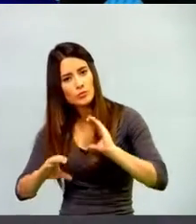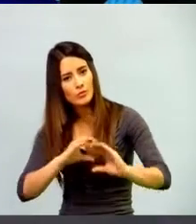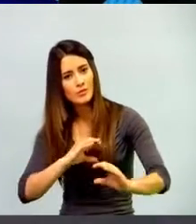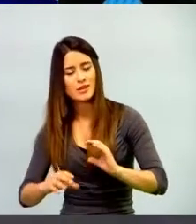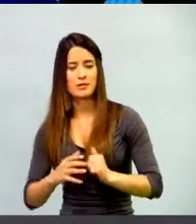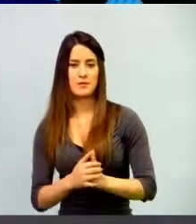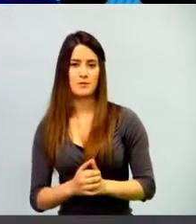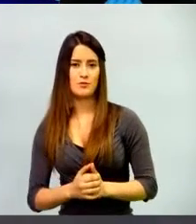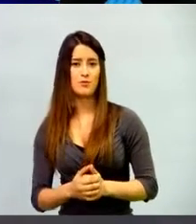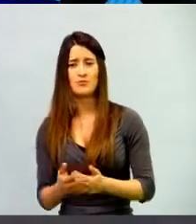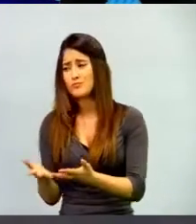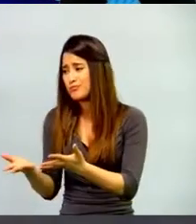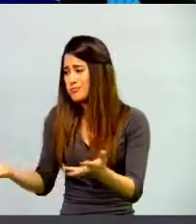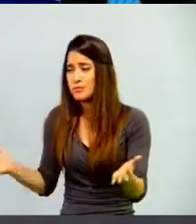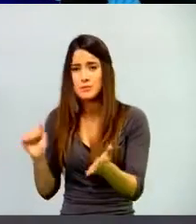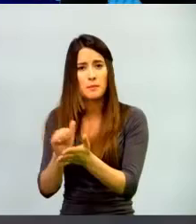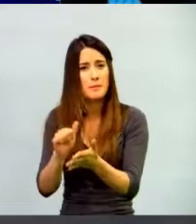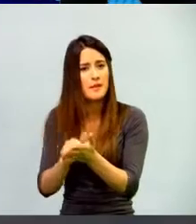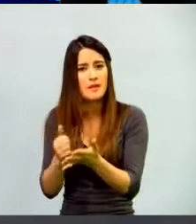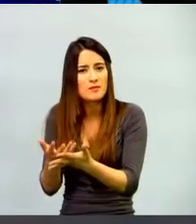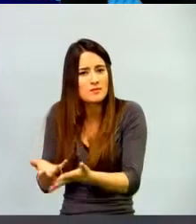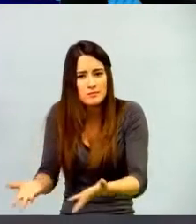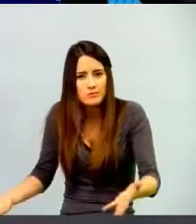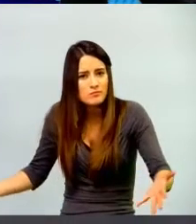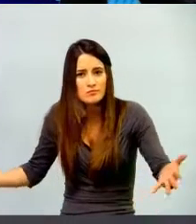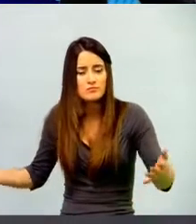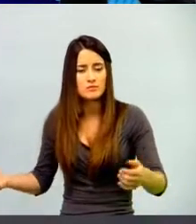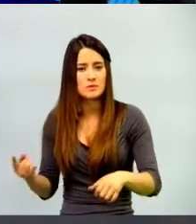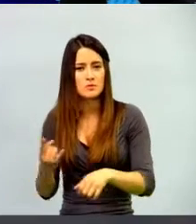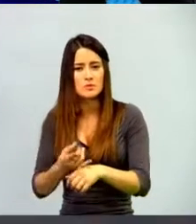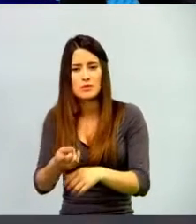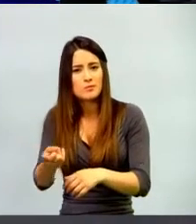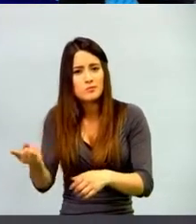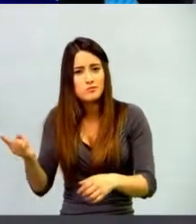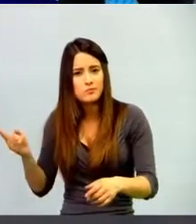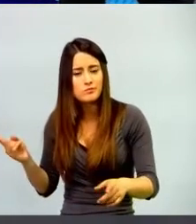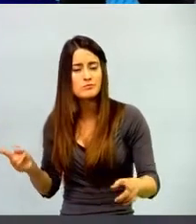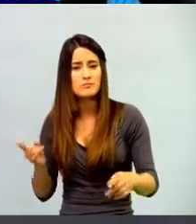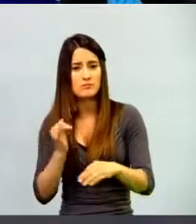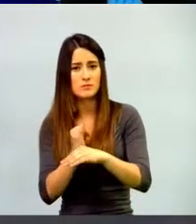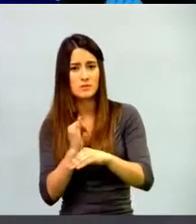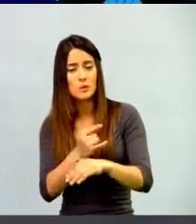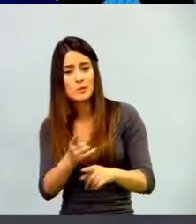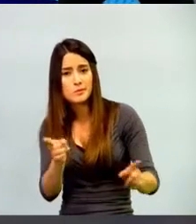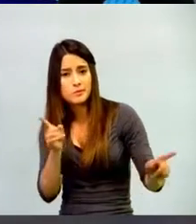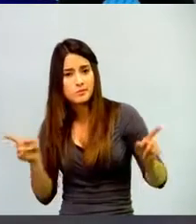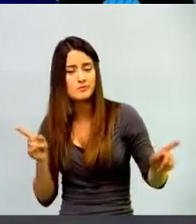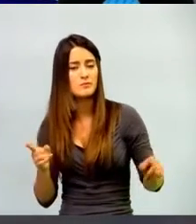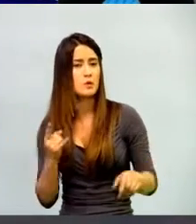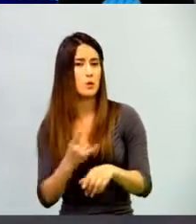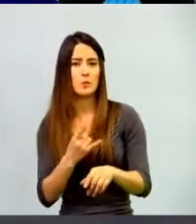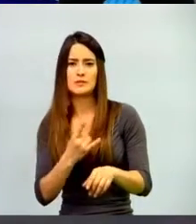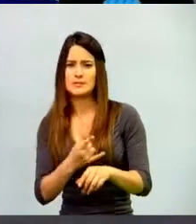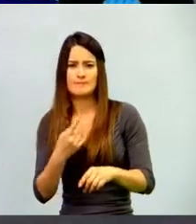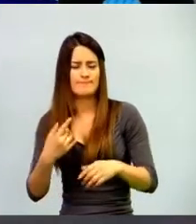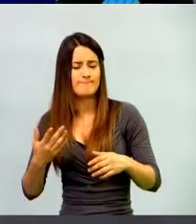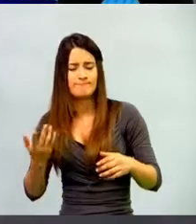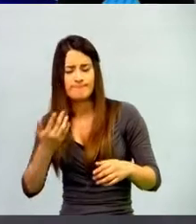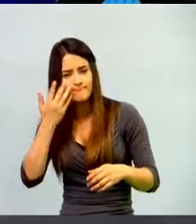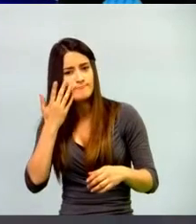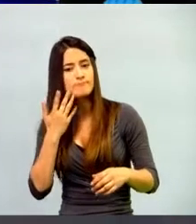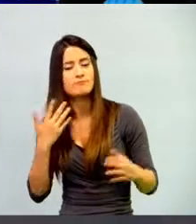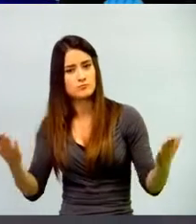tengamos a disposición en nuestro haber, en nuestra cotidianidad, en nuestra institución, nos sirva para poder trabajar